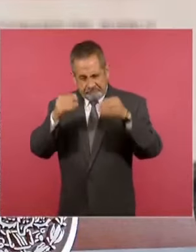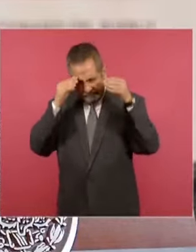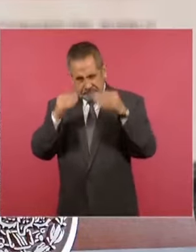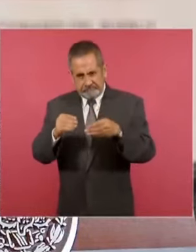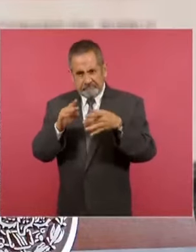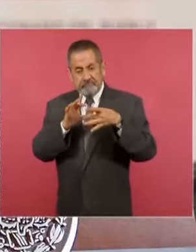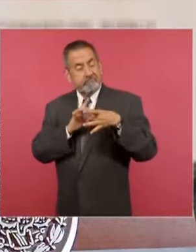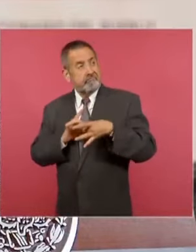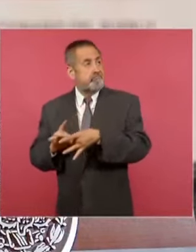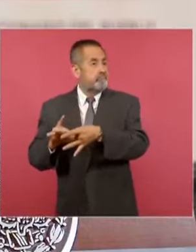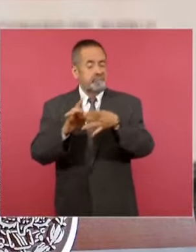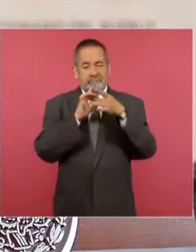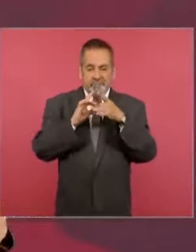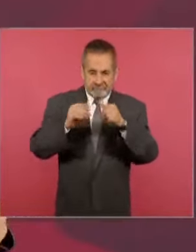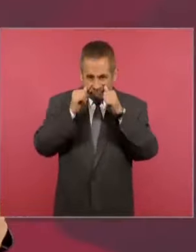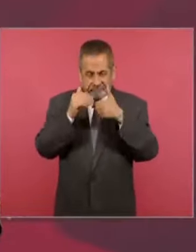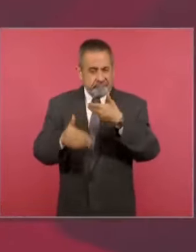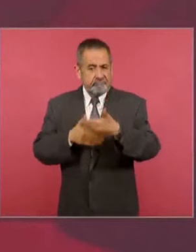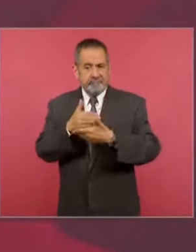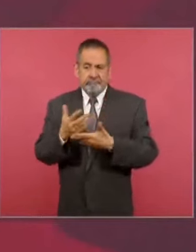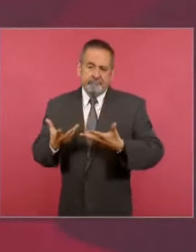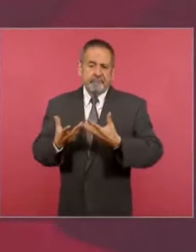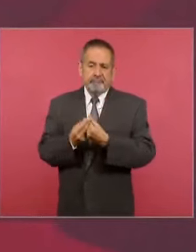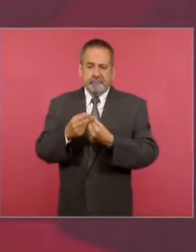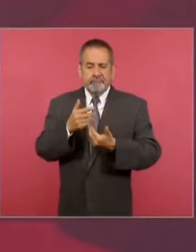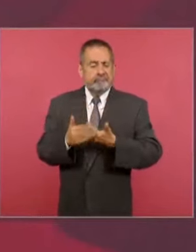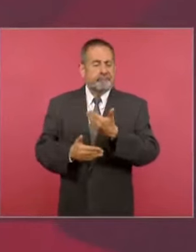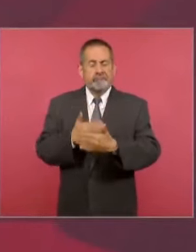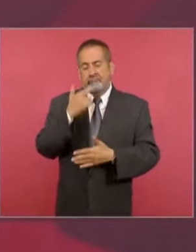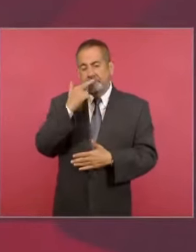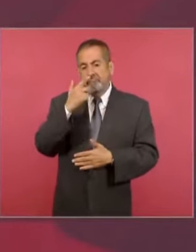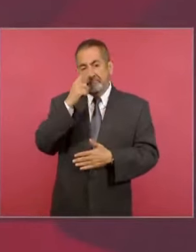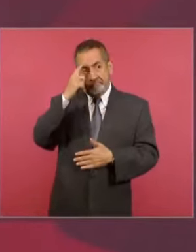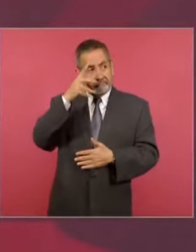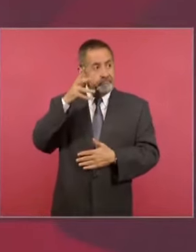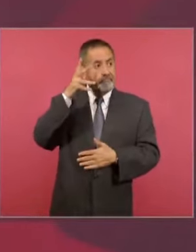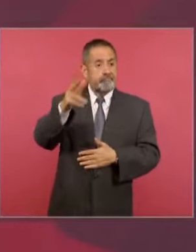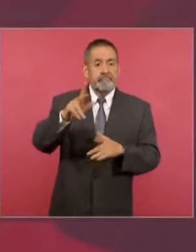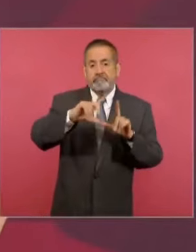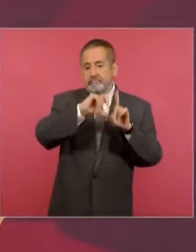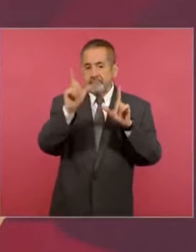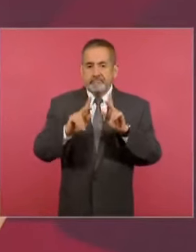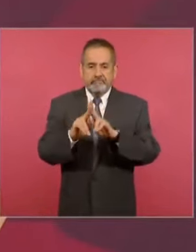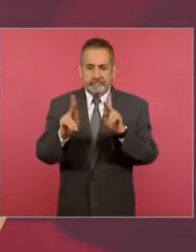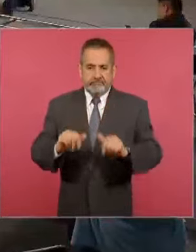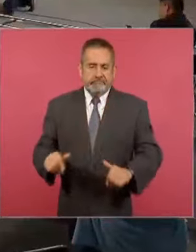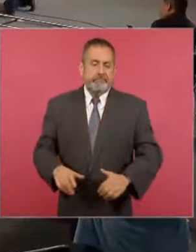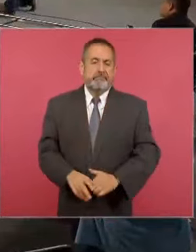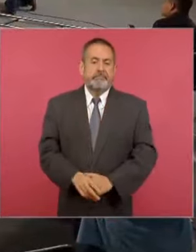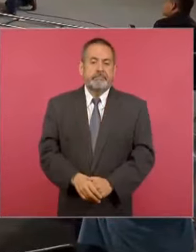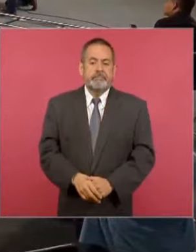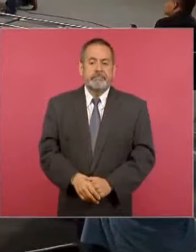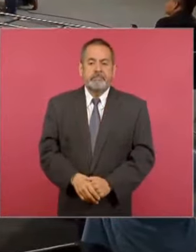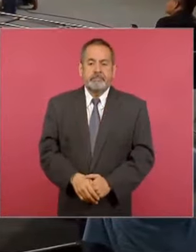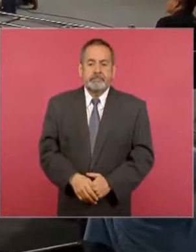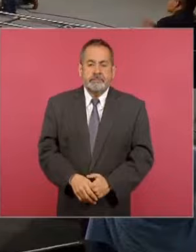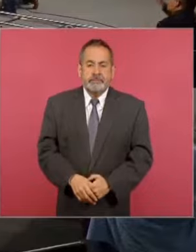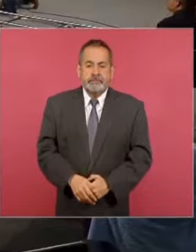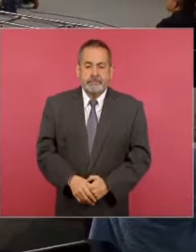las fuerzas para poder avanzar en la pacificación del país. Gracias.